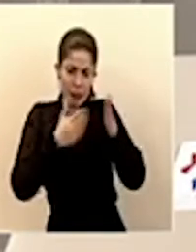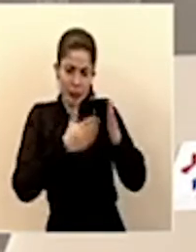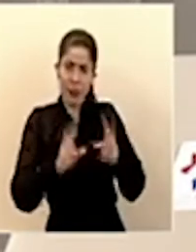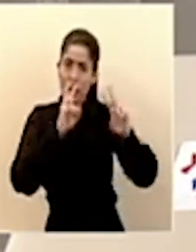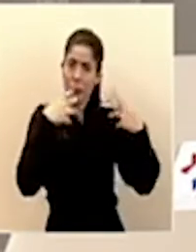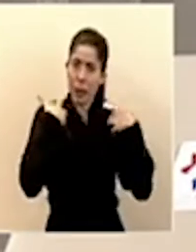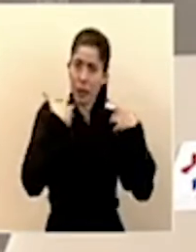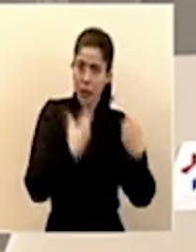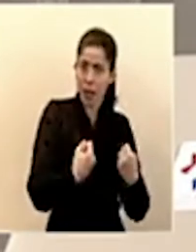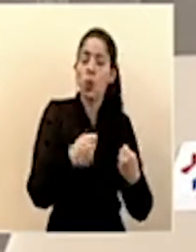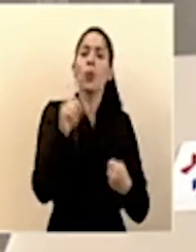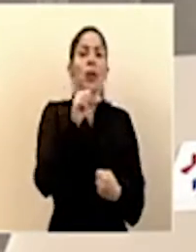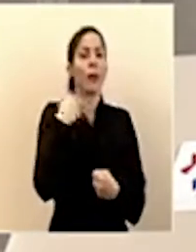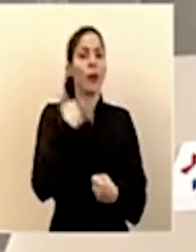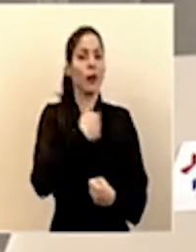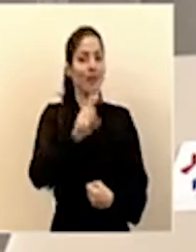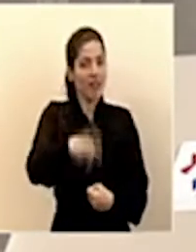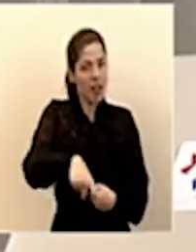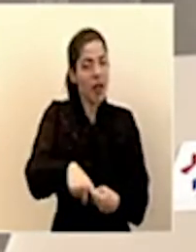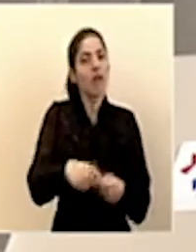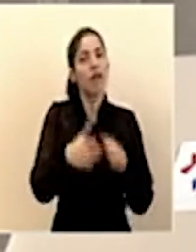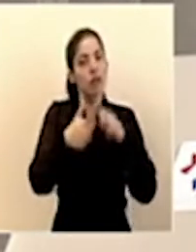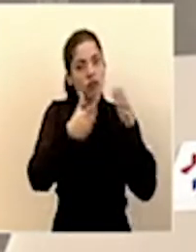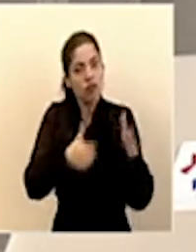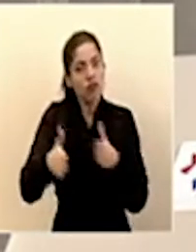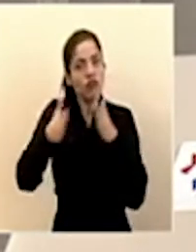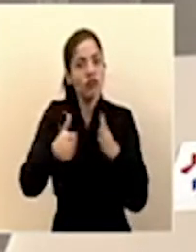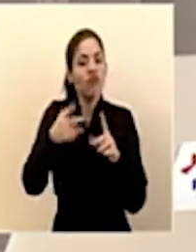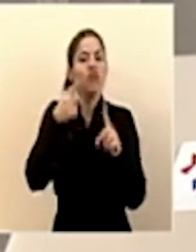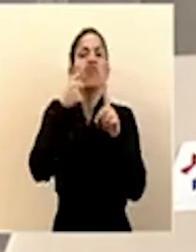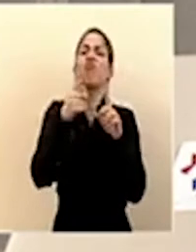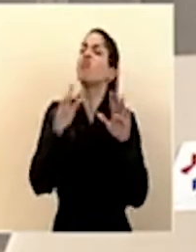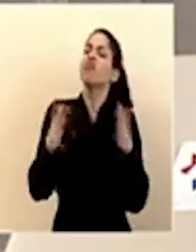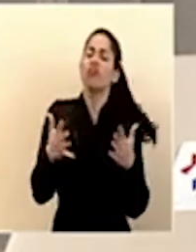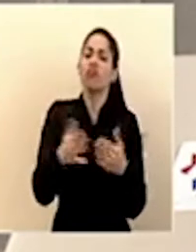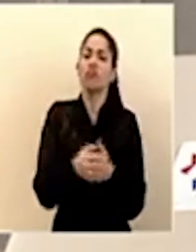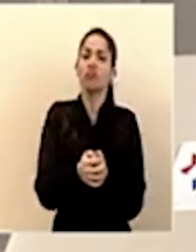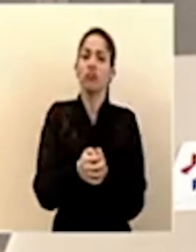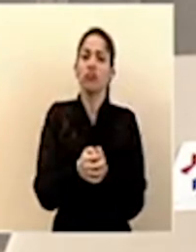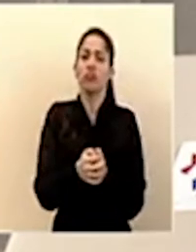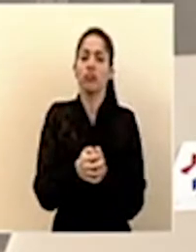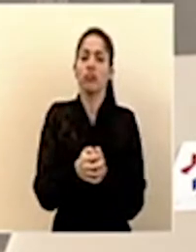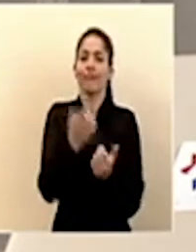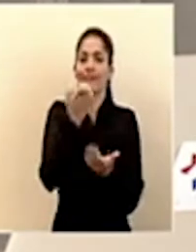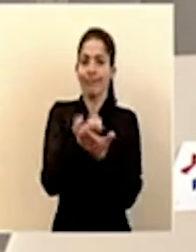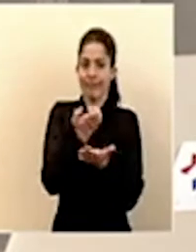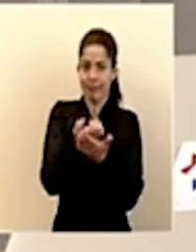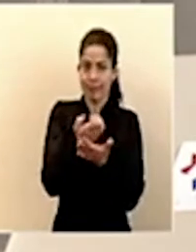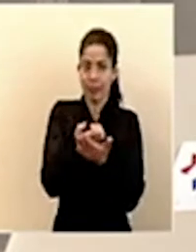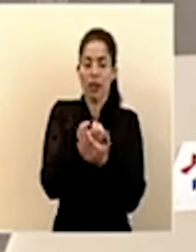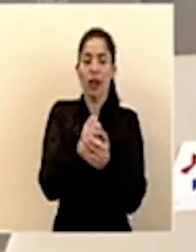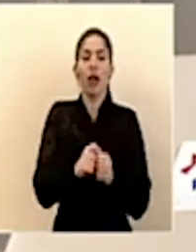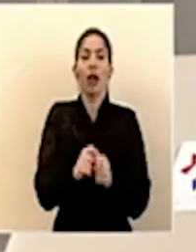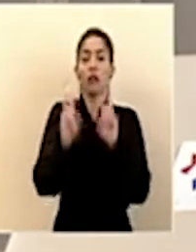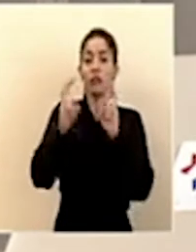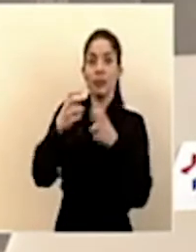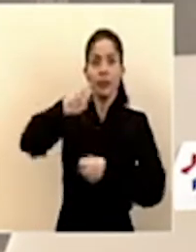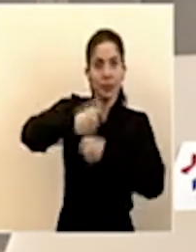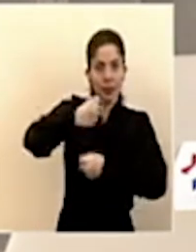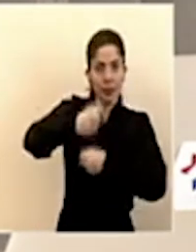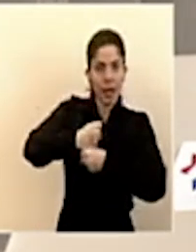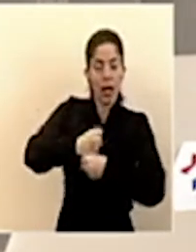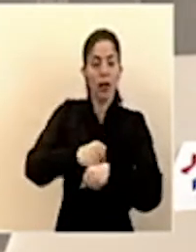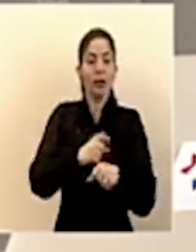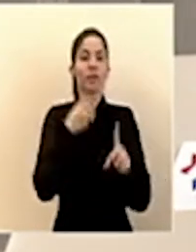salud, nos tenemos que preparar en materia de la economía, en materia del empleo